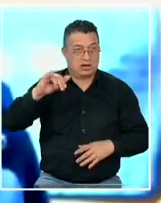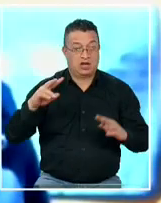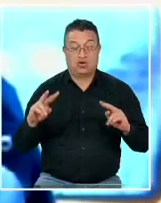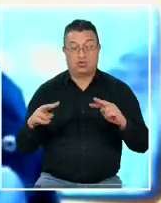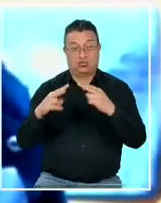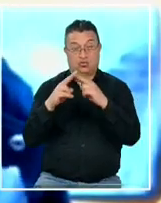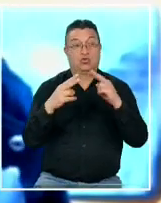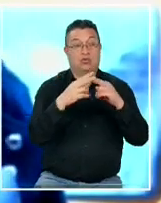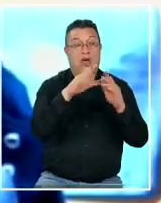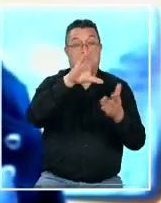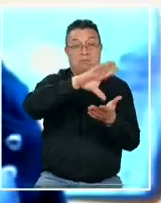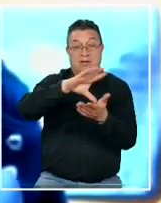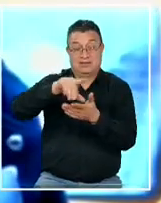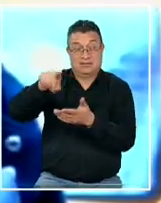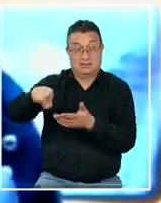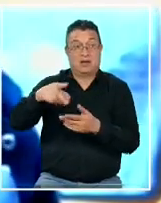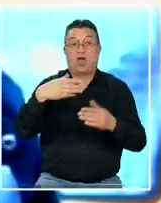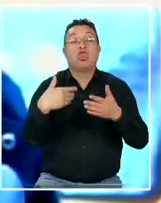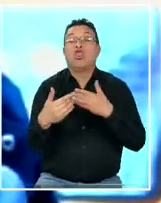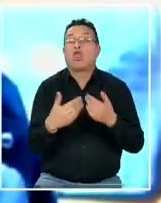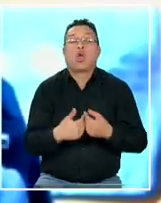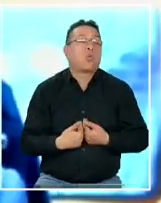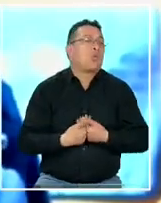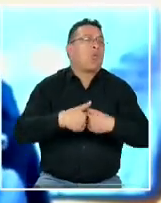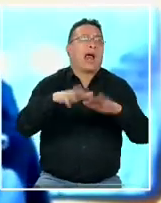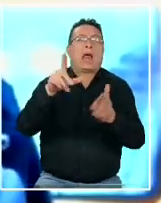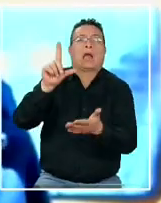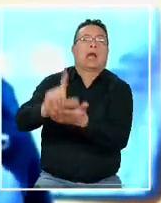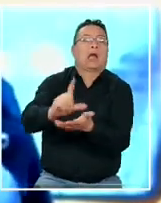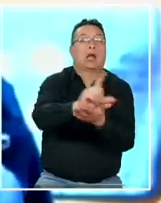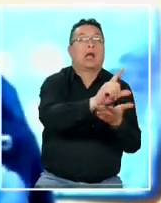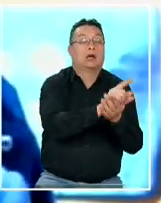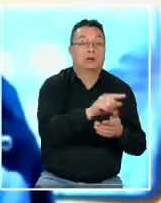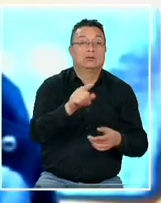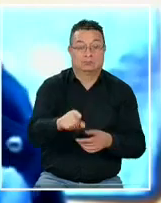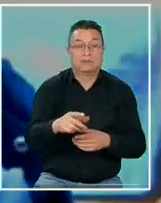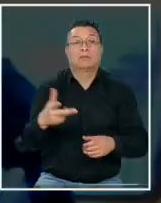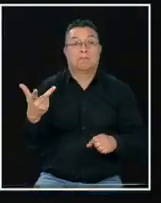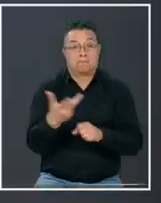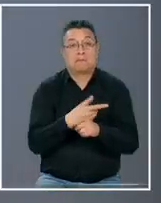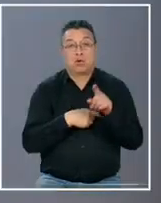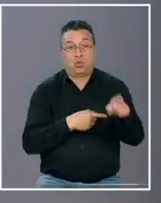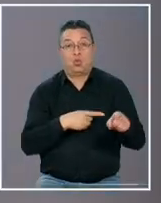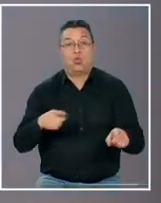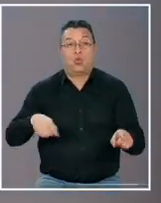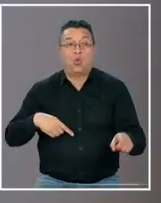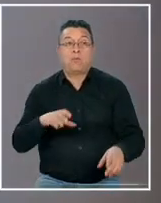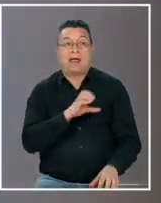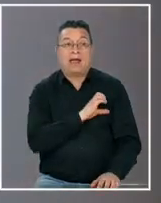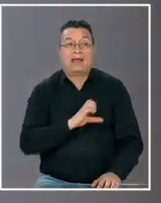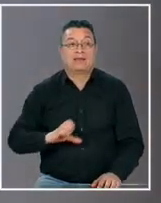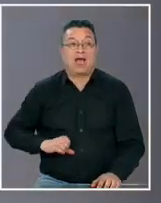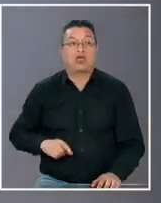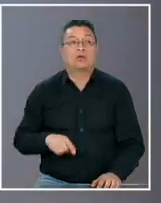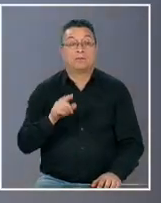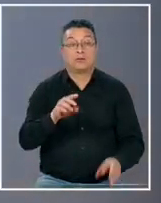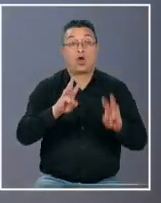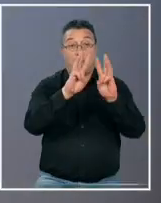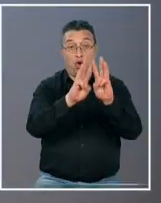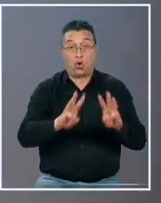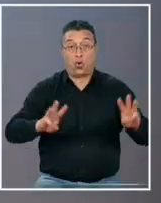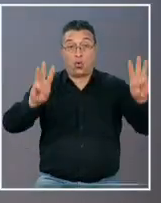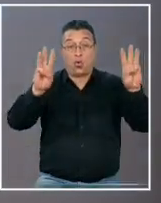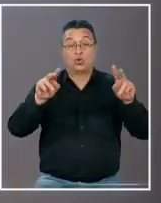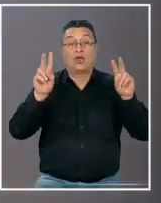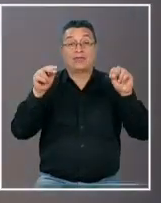entero que las personas construyen donde se le ocurre y es la falencia de parte del Estado de hecho desde la oficina de la ONU para